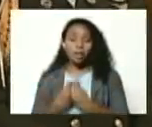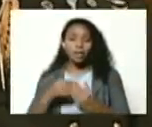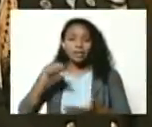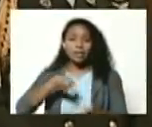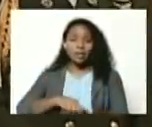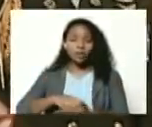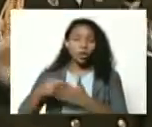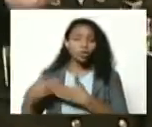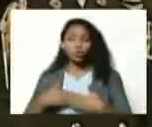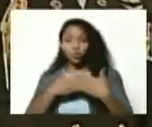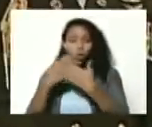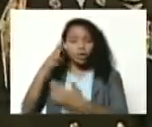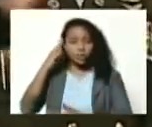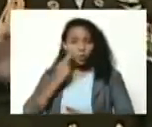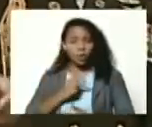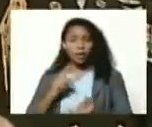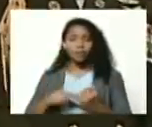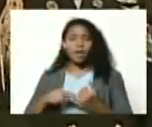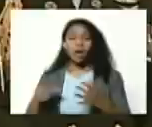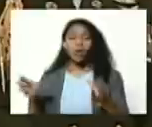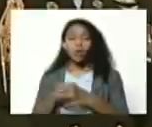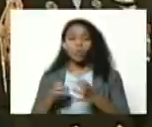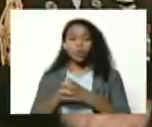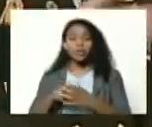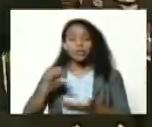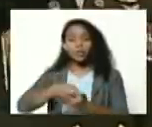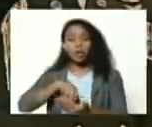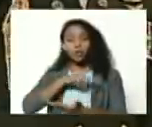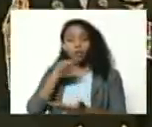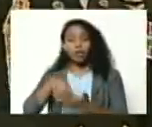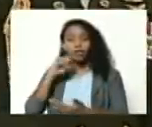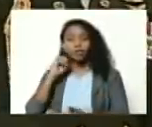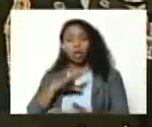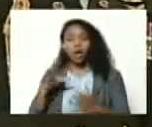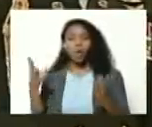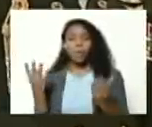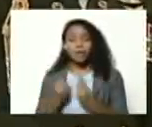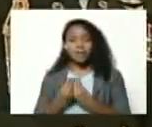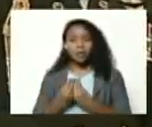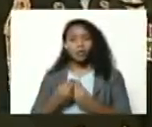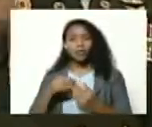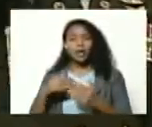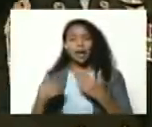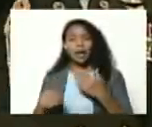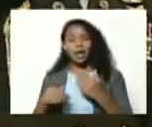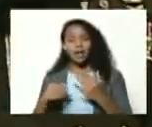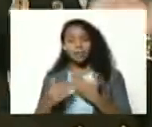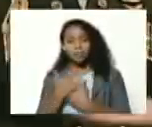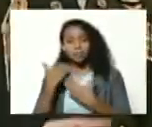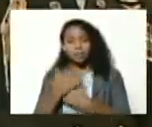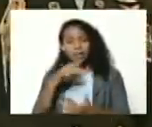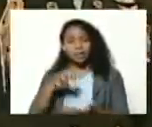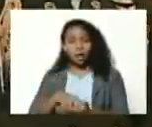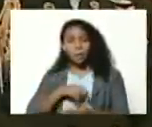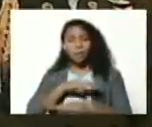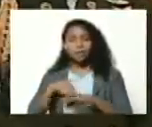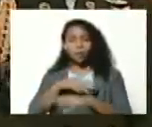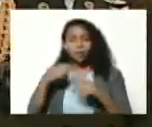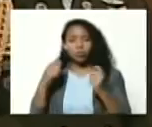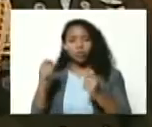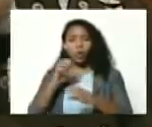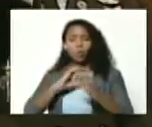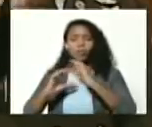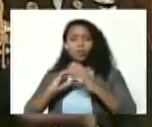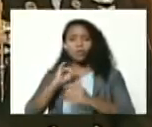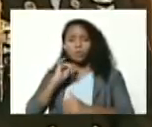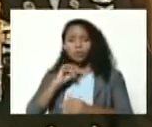de estudio Simón Bolívar a los compañeros del centro nacional de historia a los compañeros de las editoriales del estado del ministerio del poder popular para la comunicación